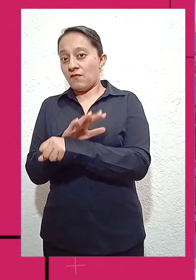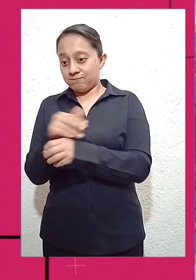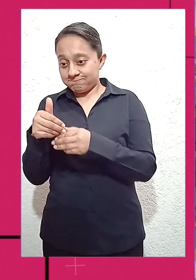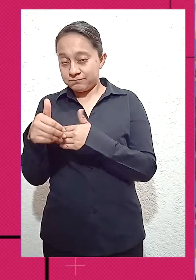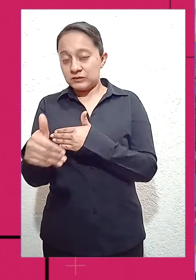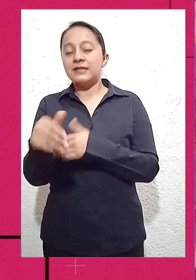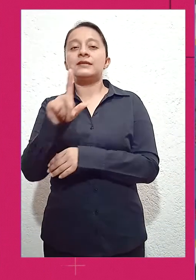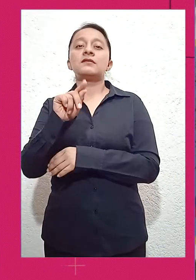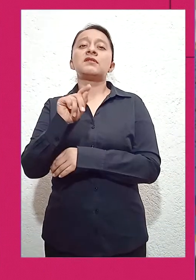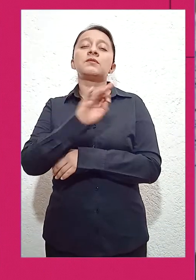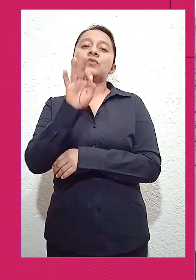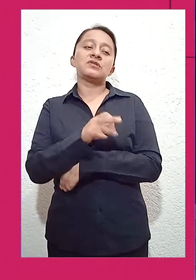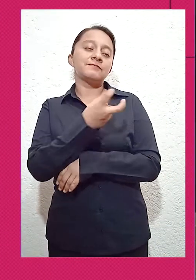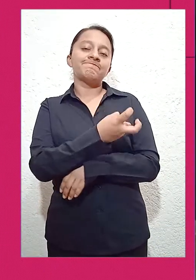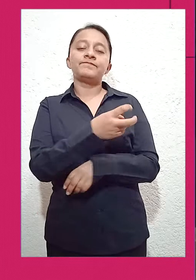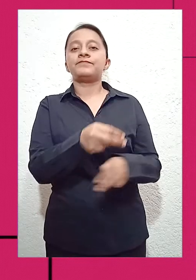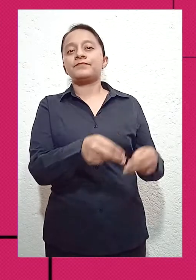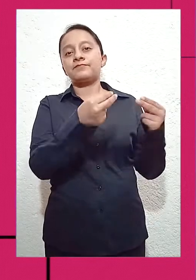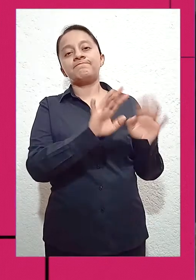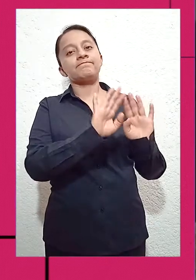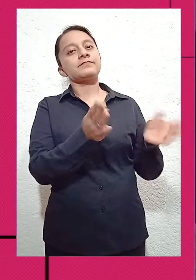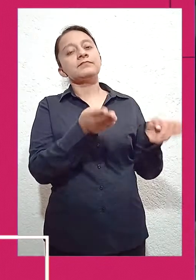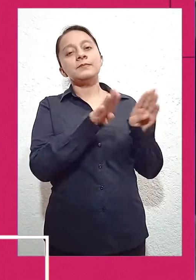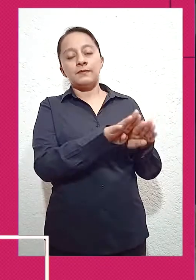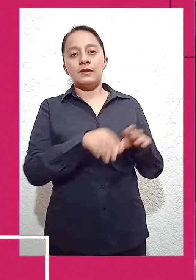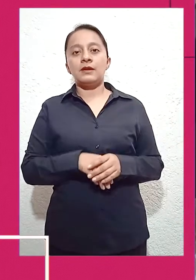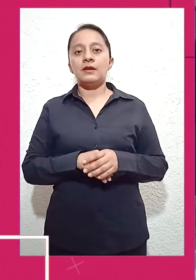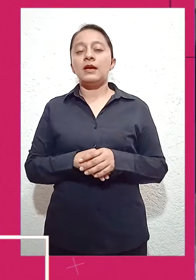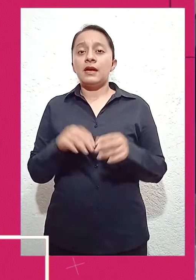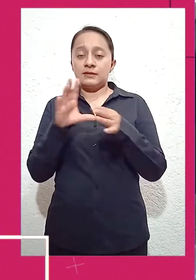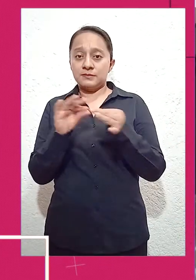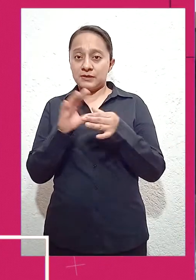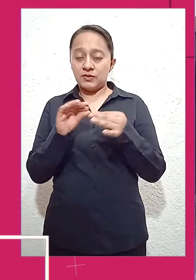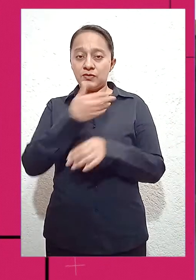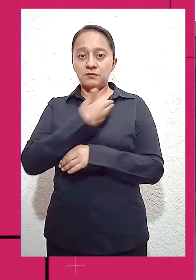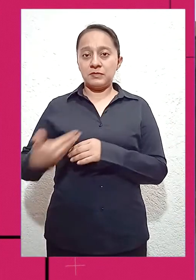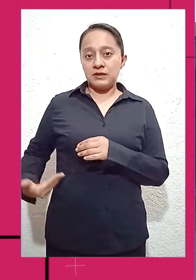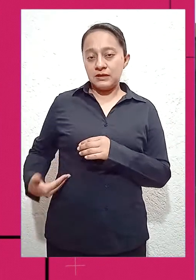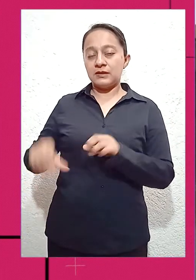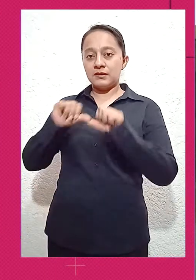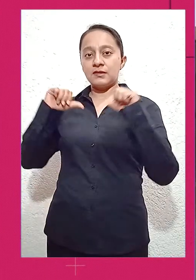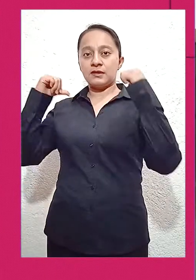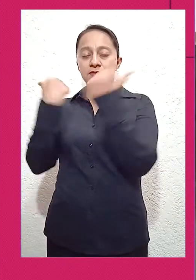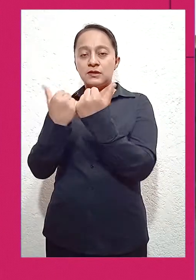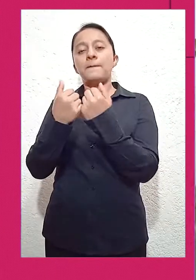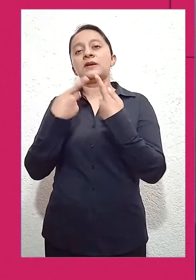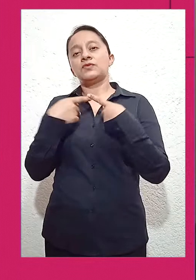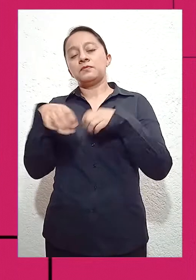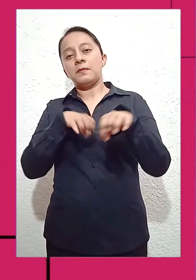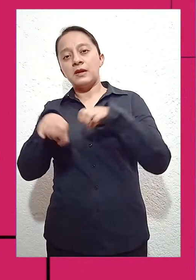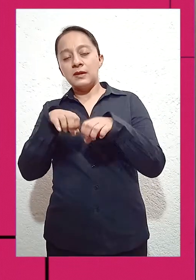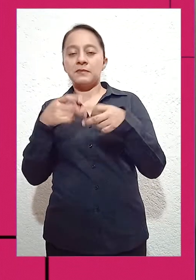-19, el 70% de estos negocios han cerrado. Lo anterior lo dio a conocer el presidente de la Asociación de Empresarios y Trabajadores de